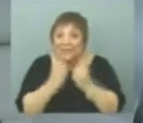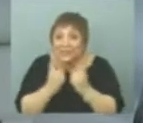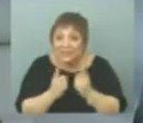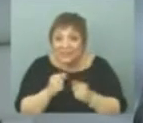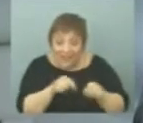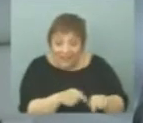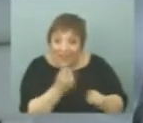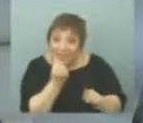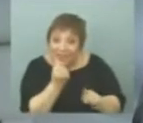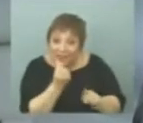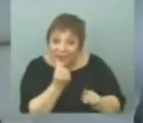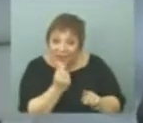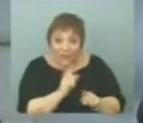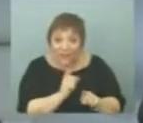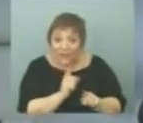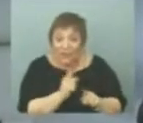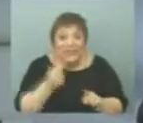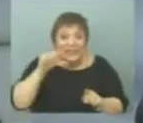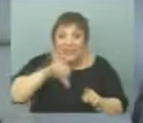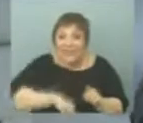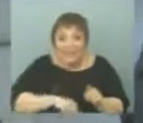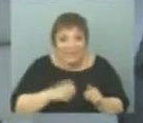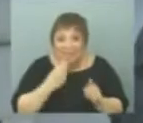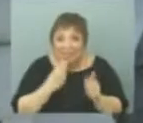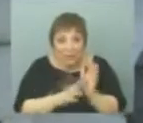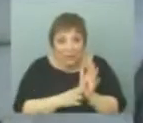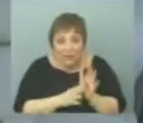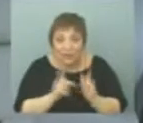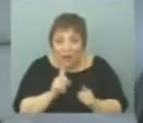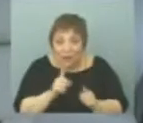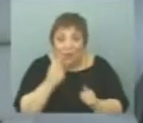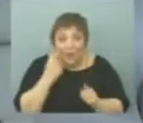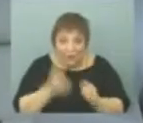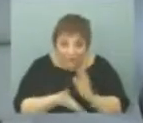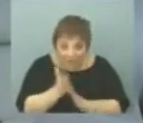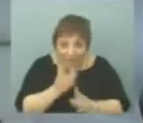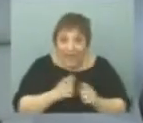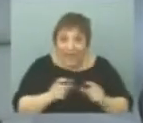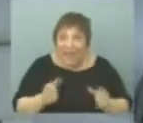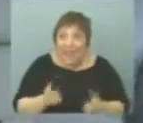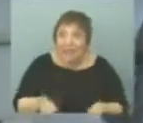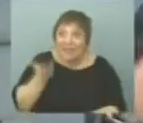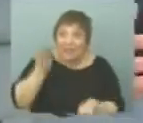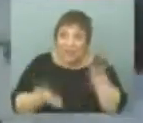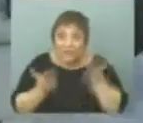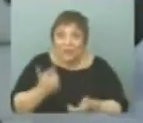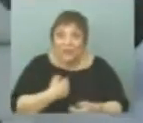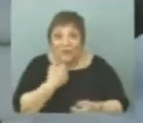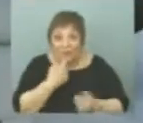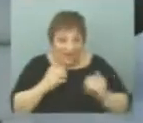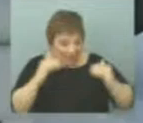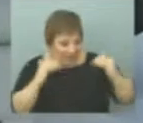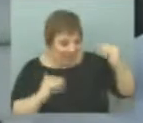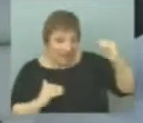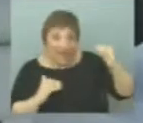ni siquiera el déficit fiscal. A veces es, vamos a emitir y generar inflación, porque me quedó desfasada